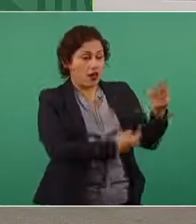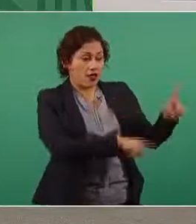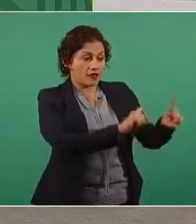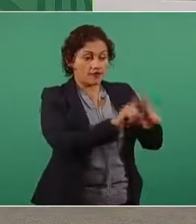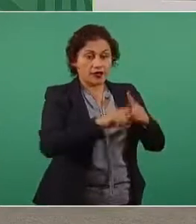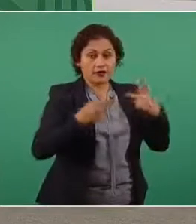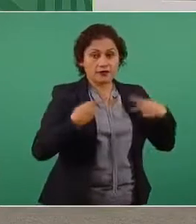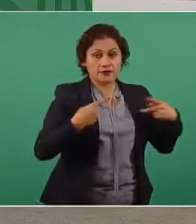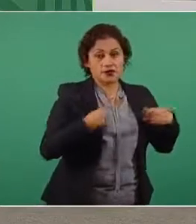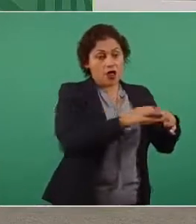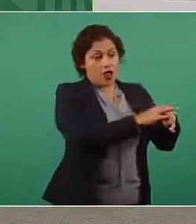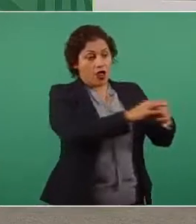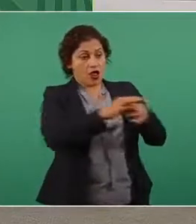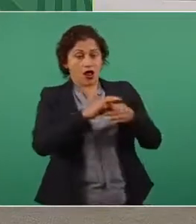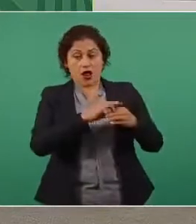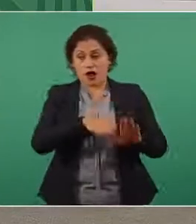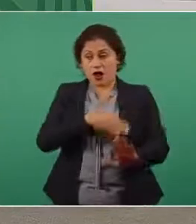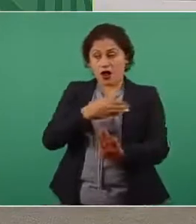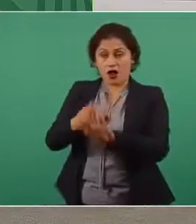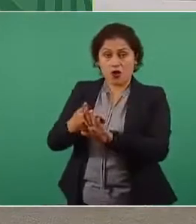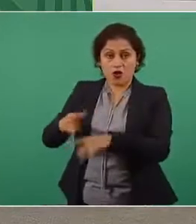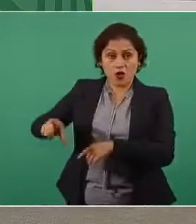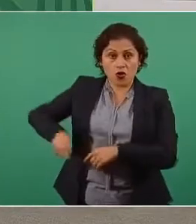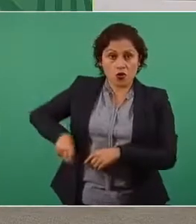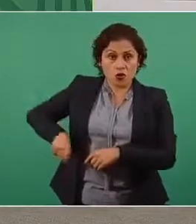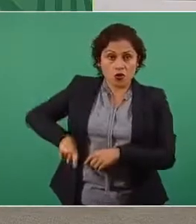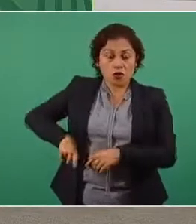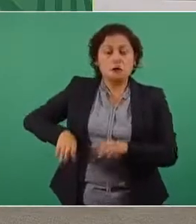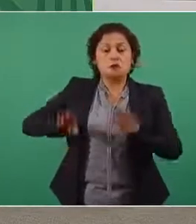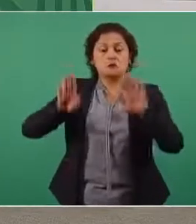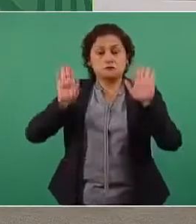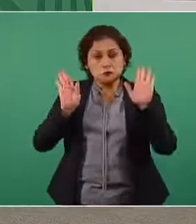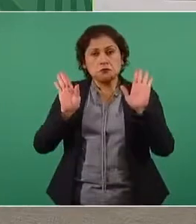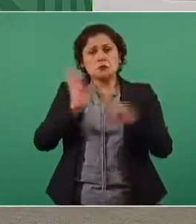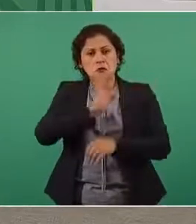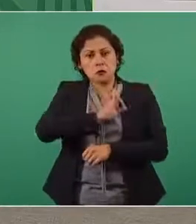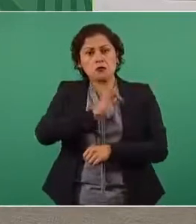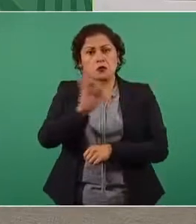Nada más que nosotros hemos procurado